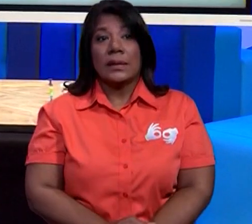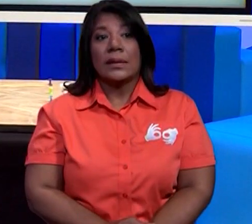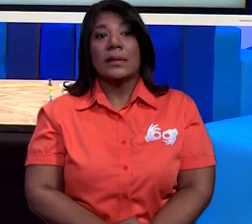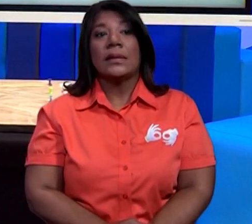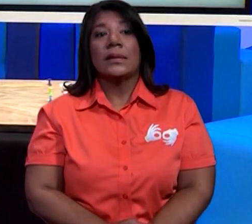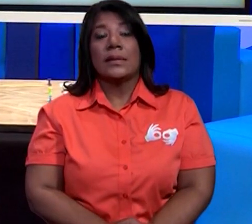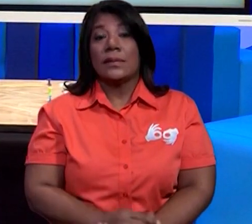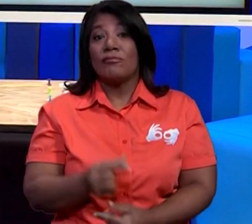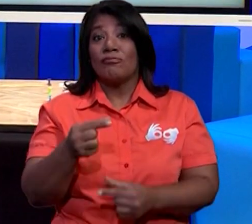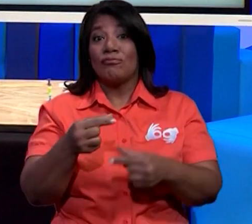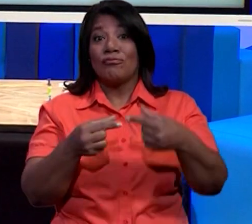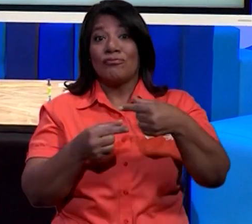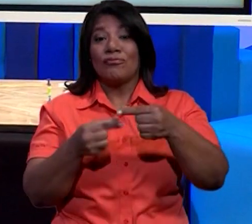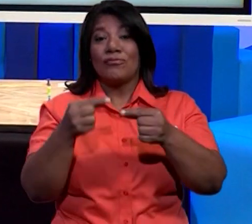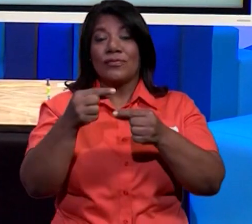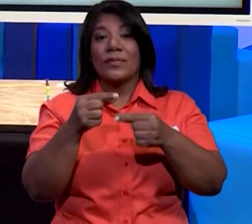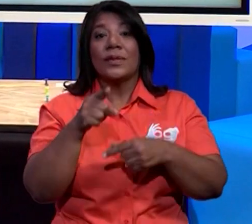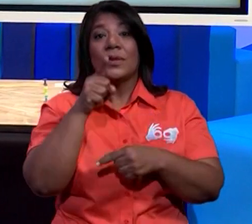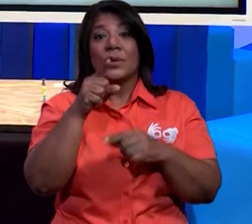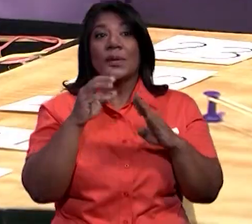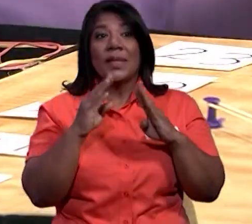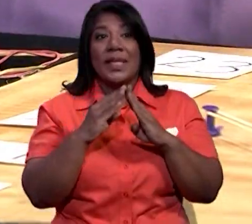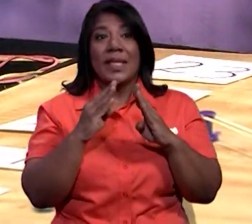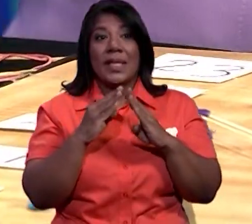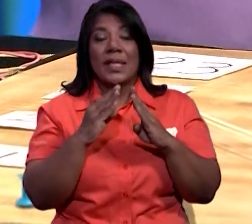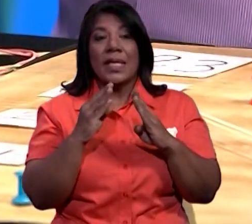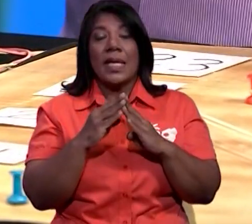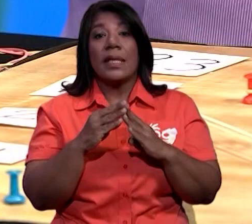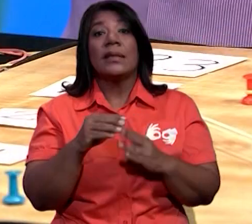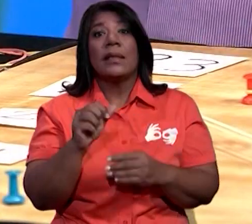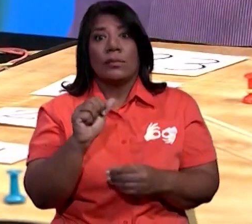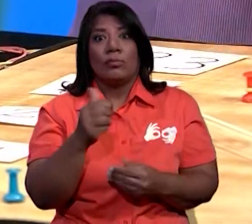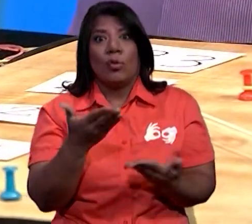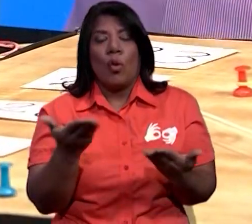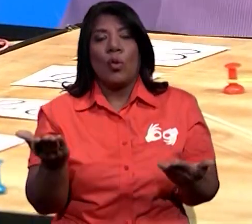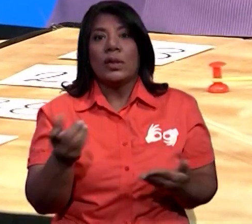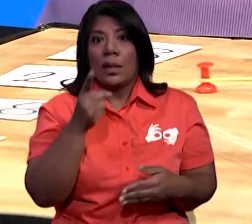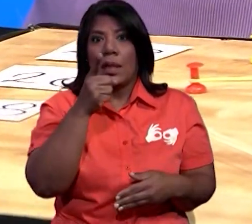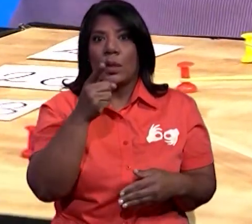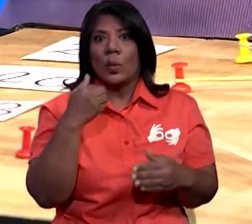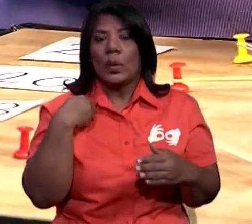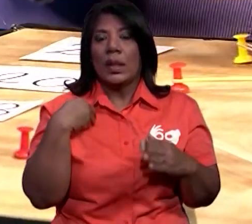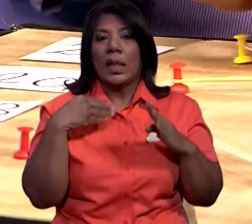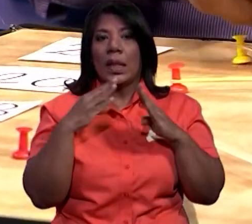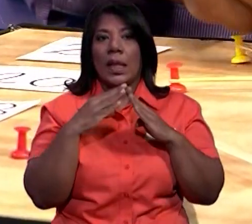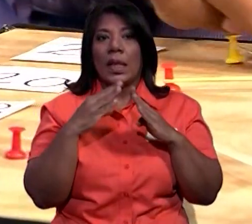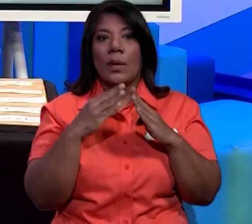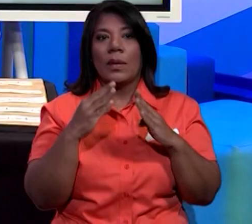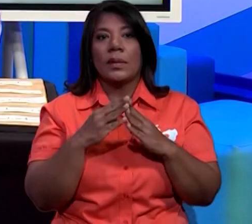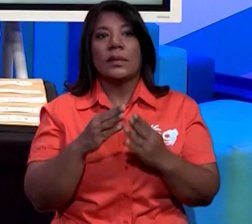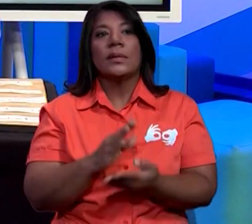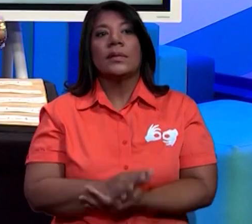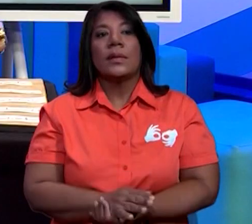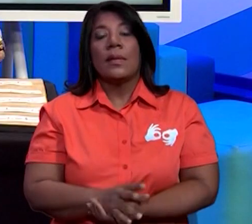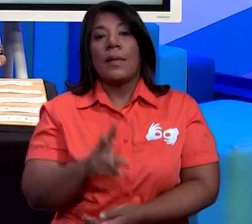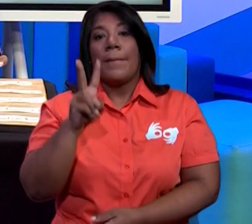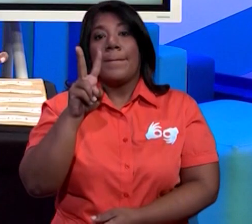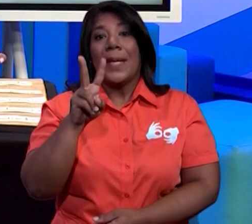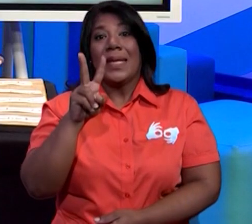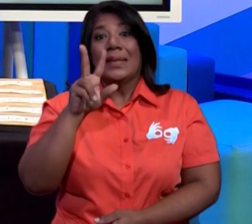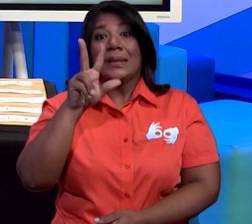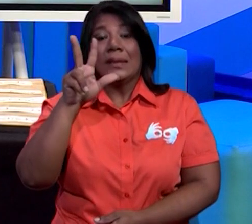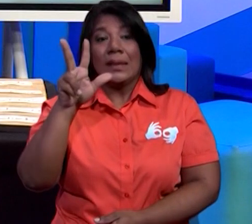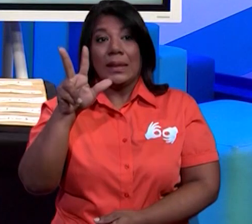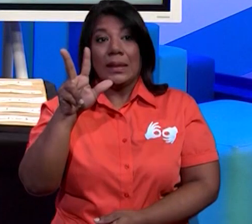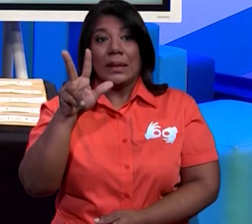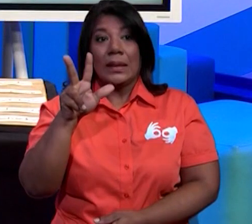nuestros legos. Para que lo hagas en casa, teniendo objetos que tengas 23, dos cubitos,